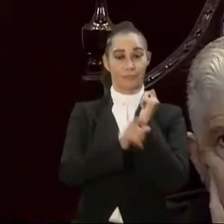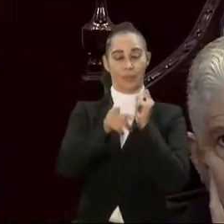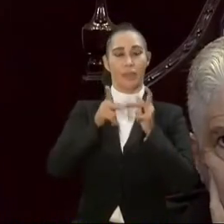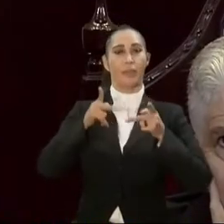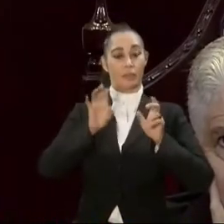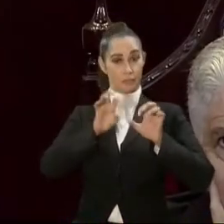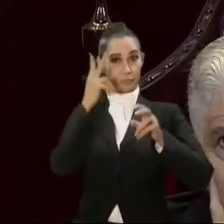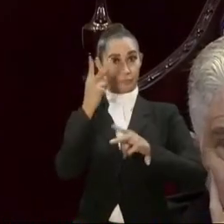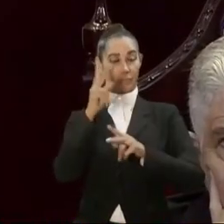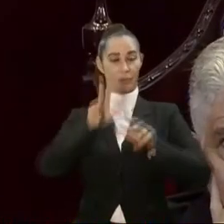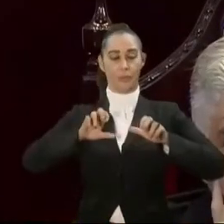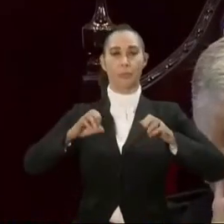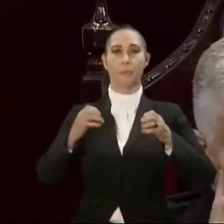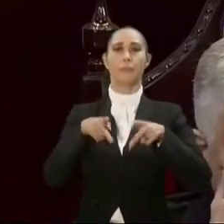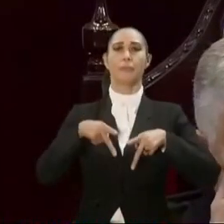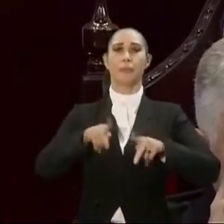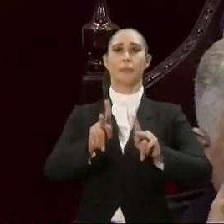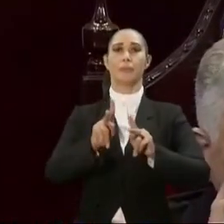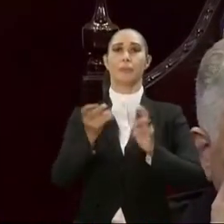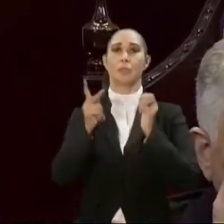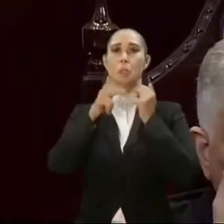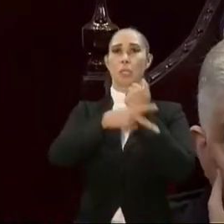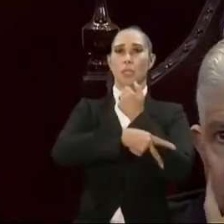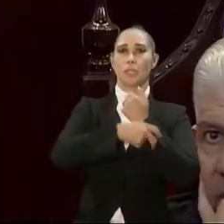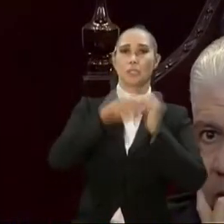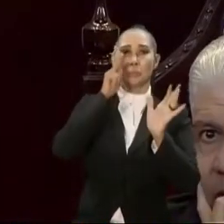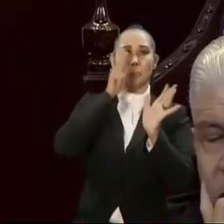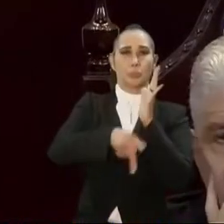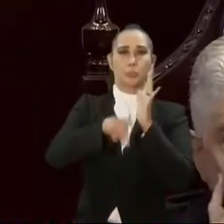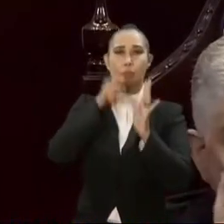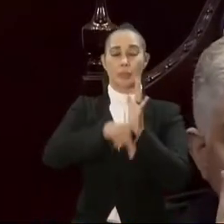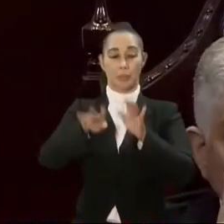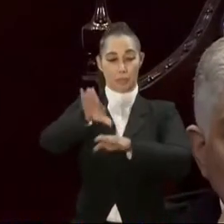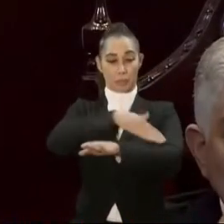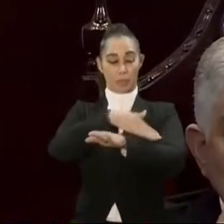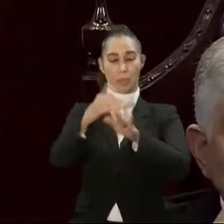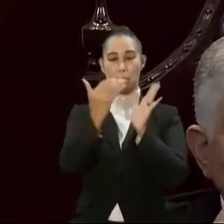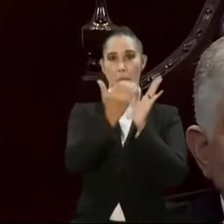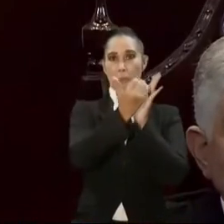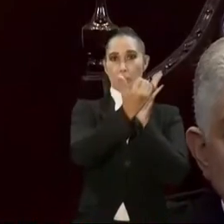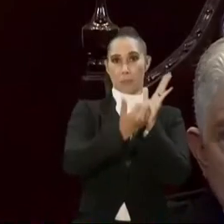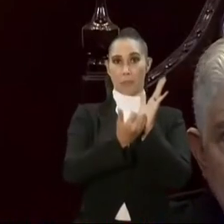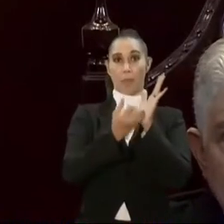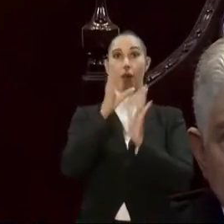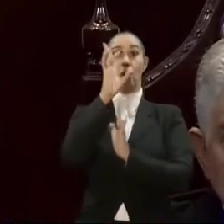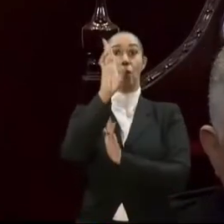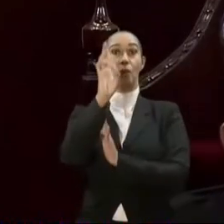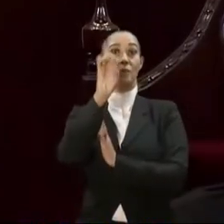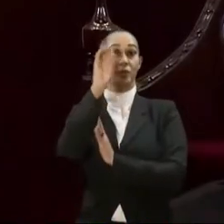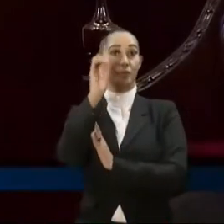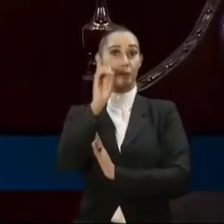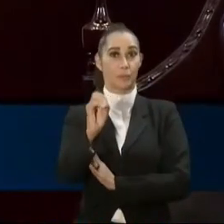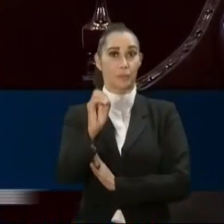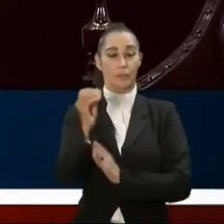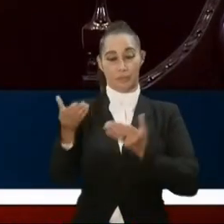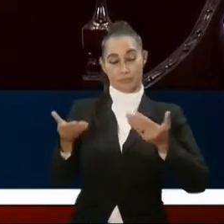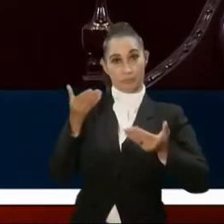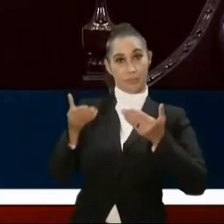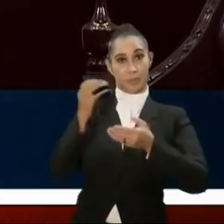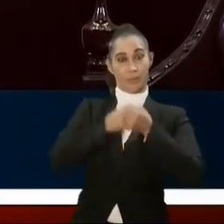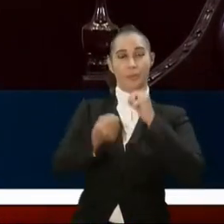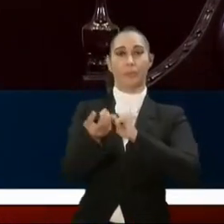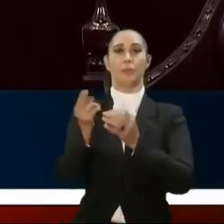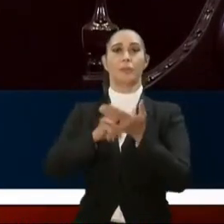permitido que en el 2022 la incidencia del crimen en nuestras calles haya bajado un 7% respecto del 2021.